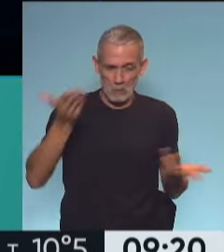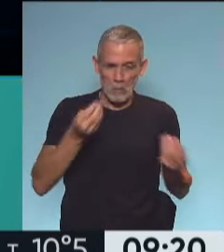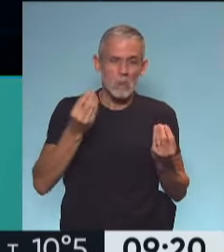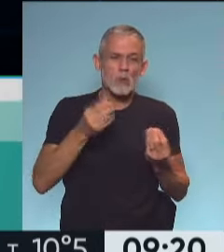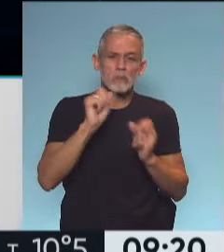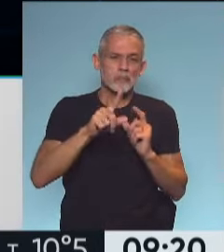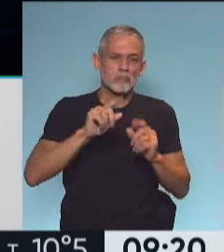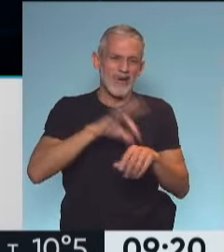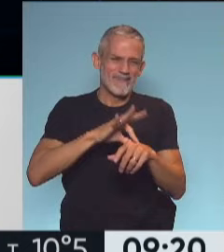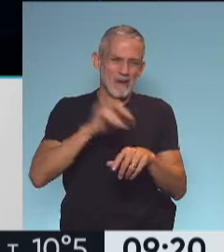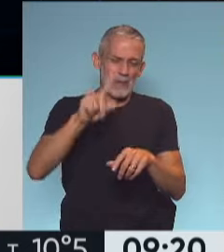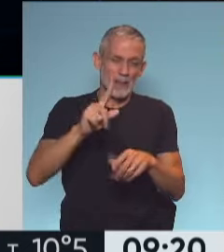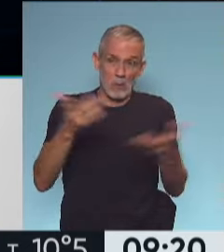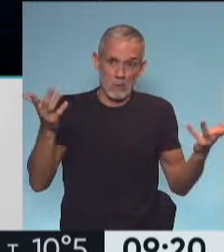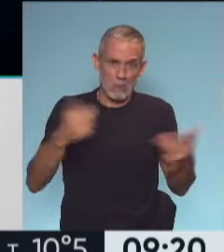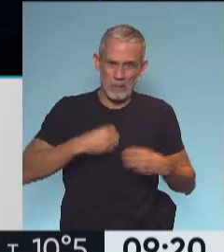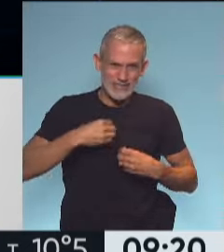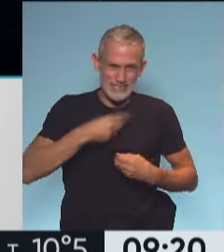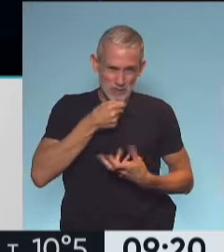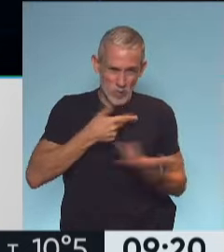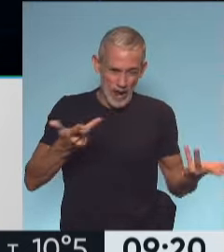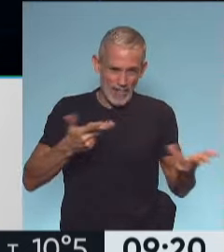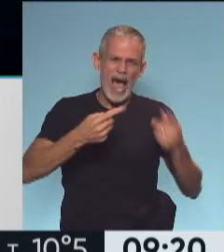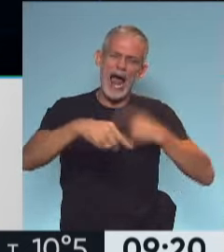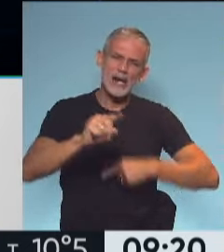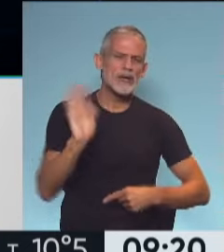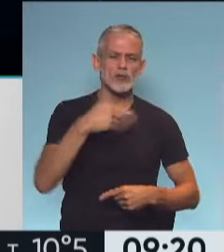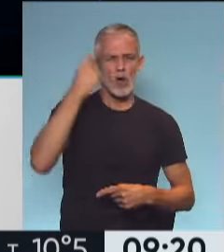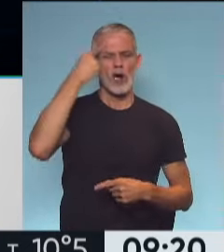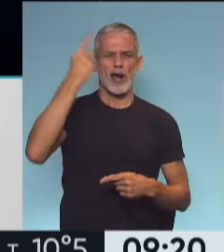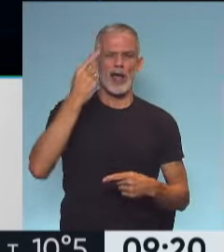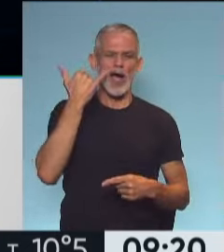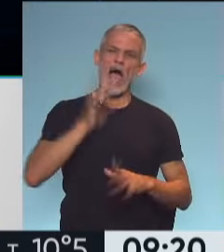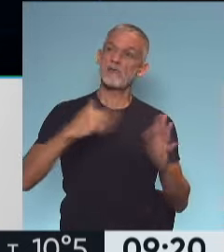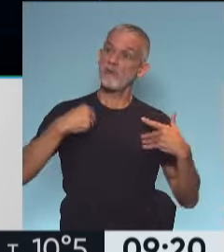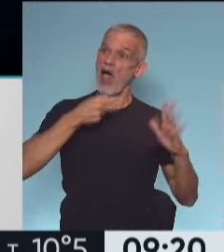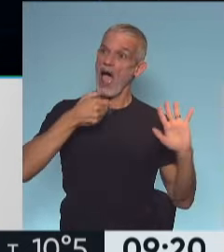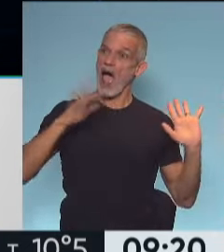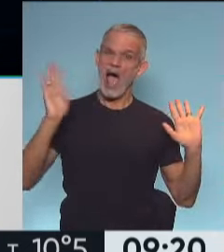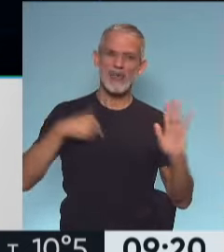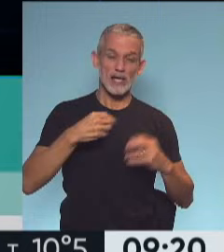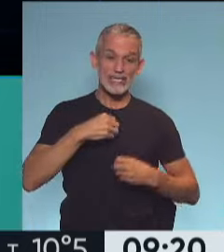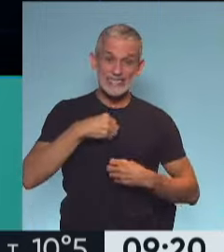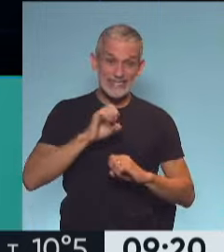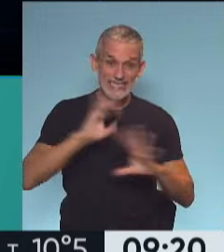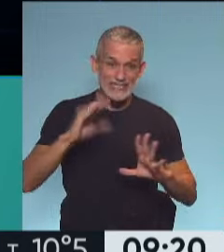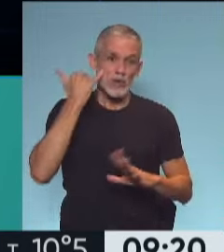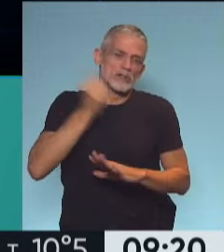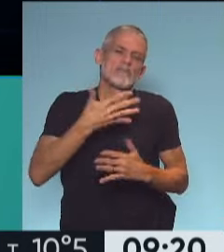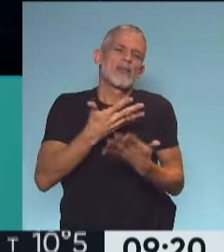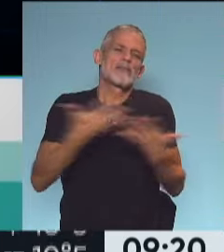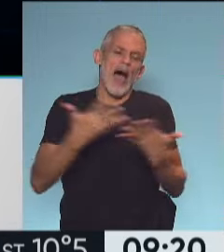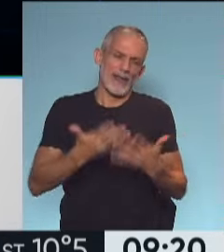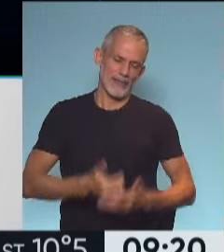características que tiene la enfermedad que no da síntomas, contrariamente a lo que todo el mundo cree. Es una enfermedad que cuando te da los síntomas, ya lamentablemente